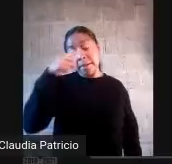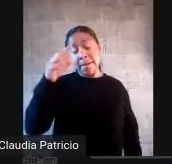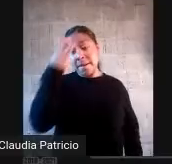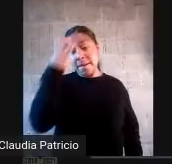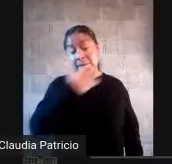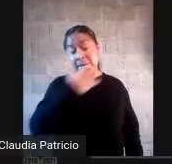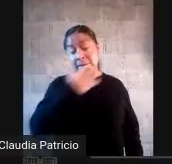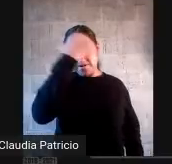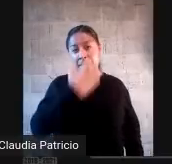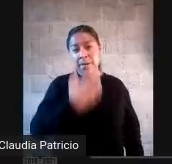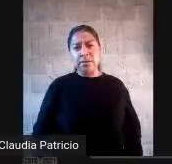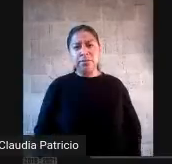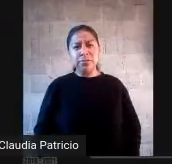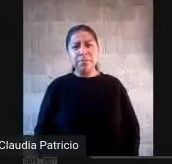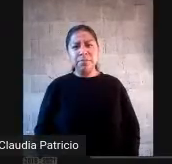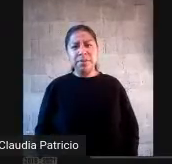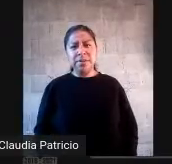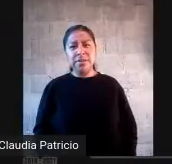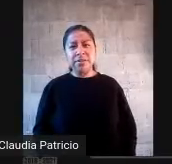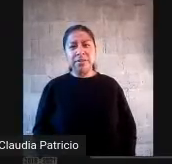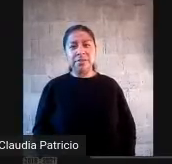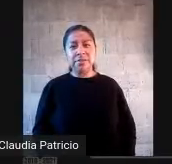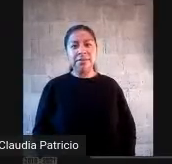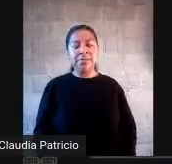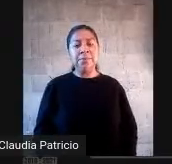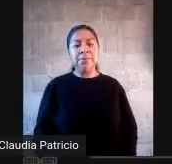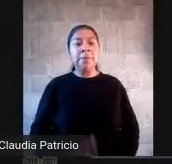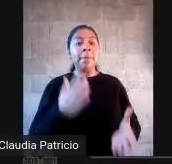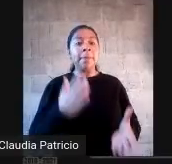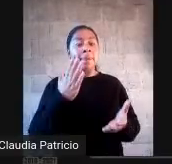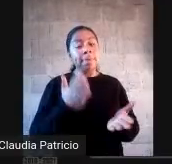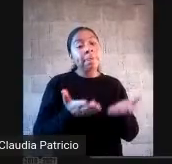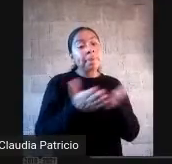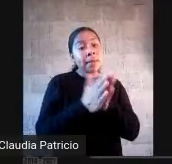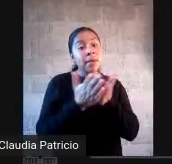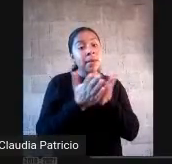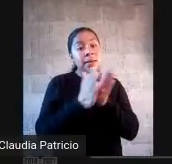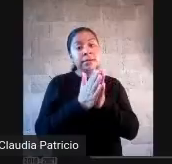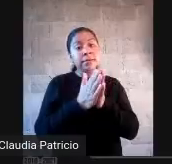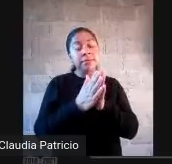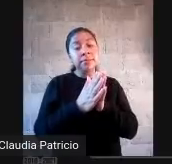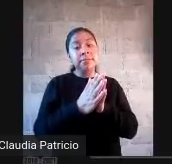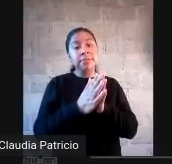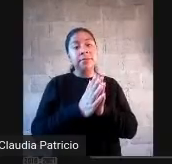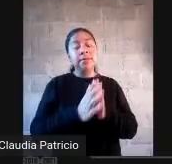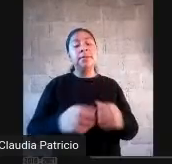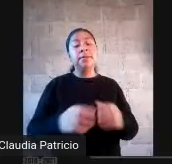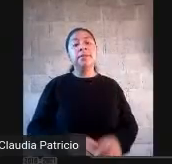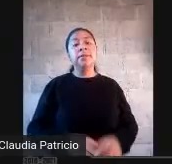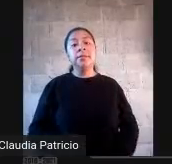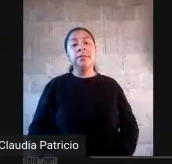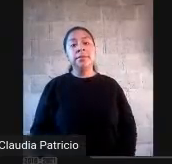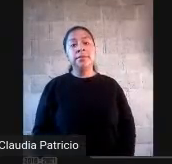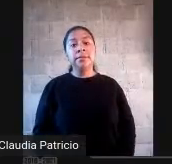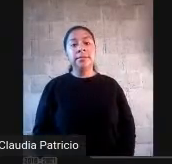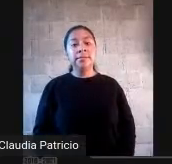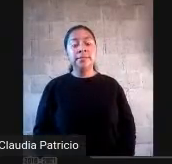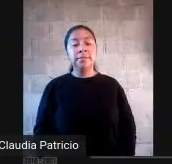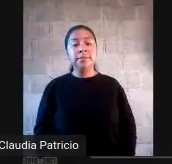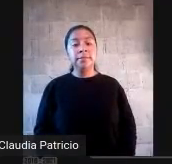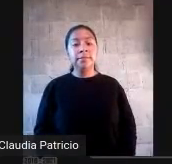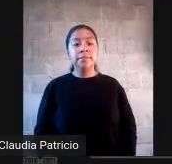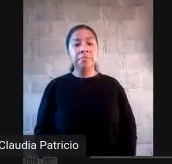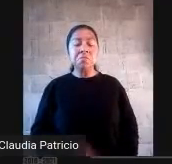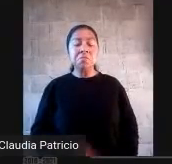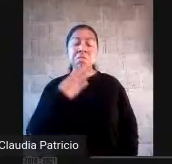También nos dicen que la carpeta de evidencias es otro instrumento. Bueno, es otra vía. Ok. Muy bien.